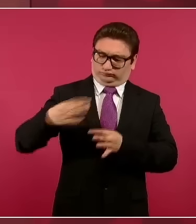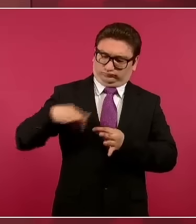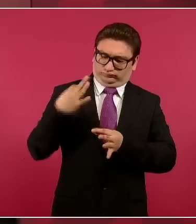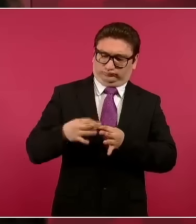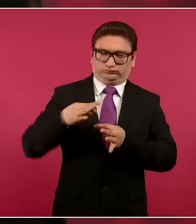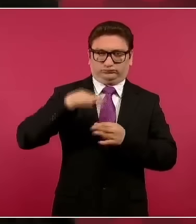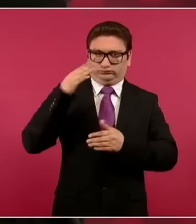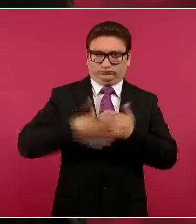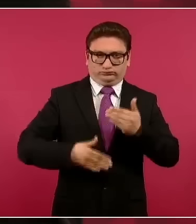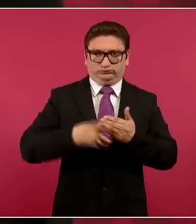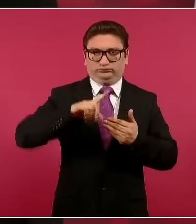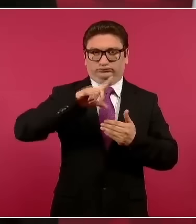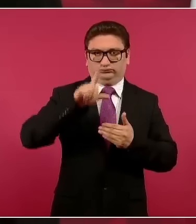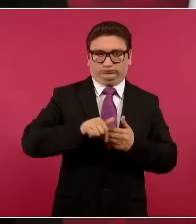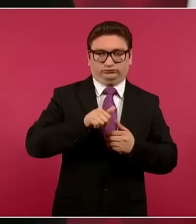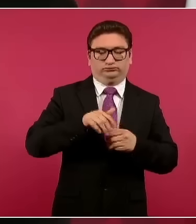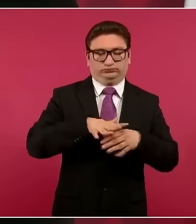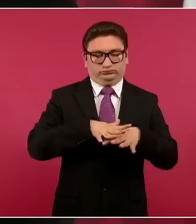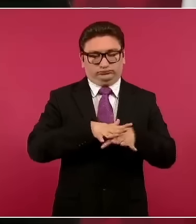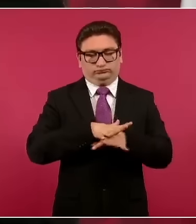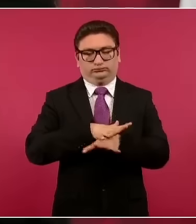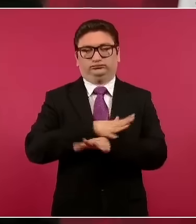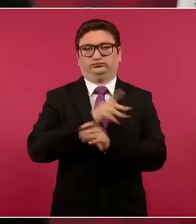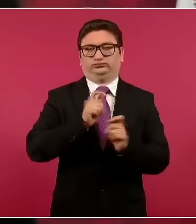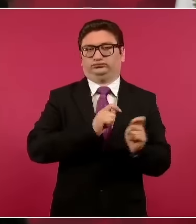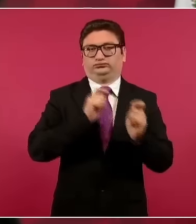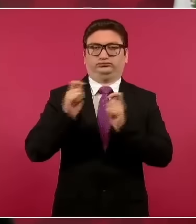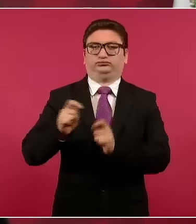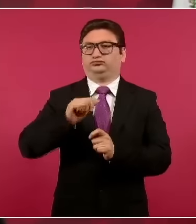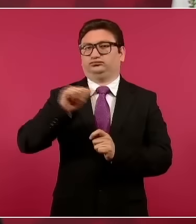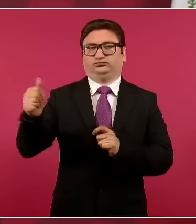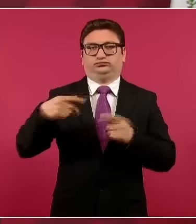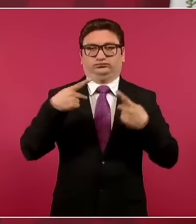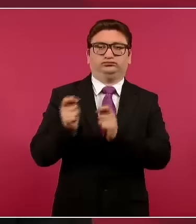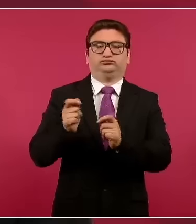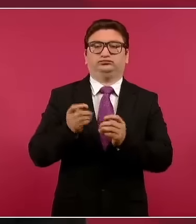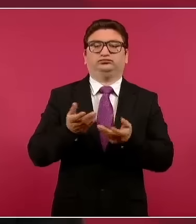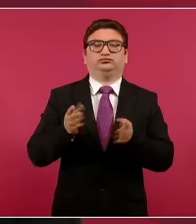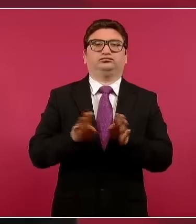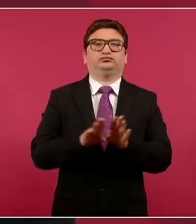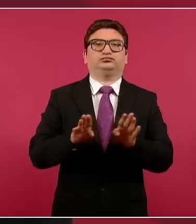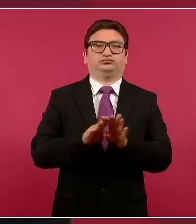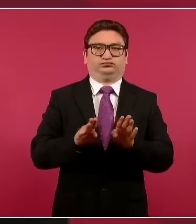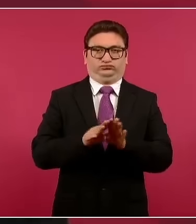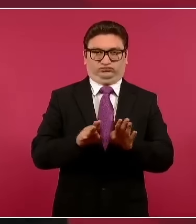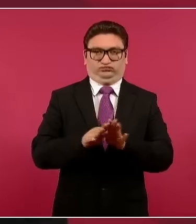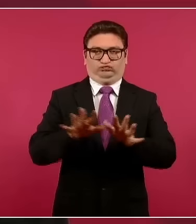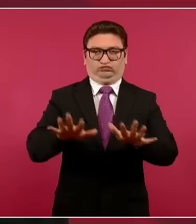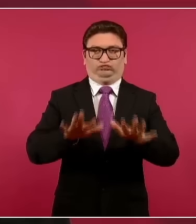cómo dejarle al próximo gobierno holgura,